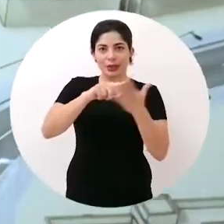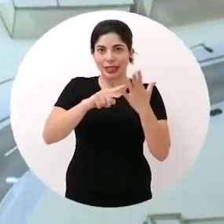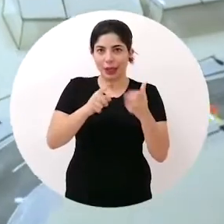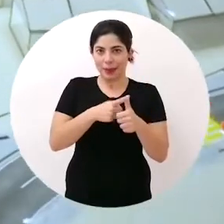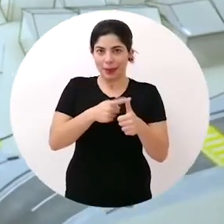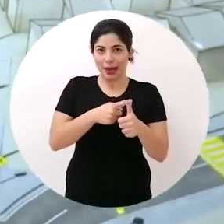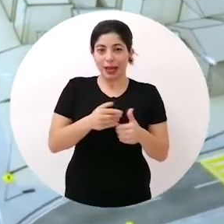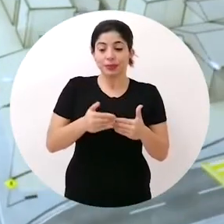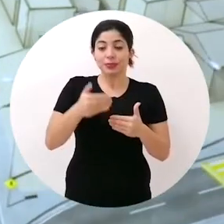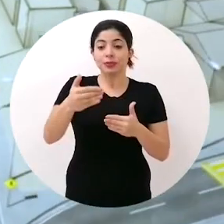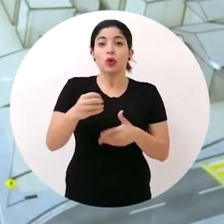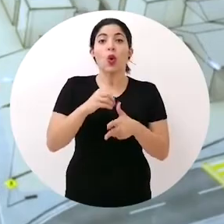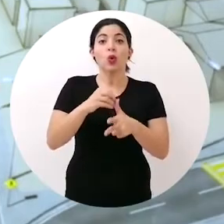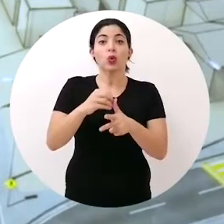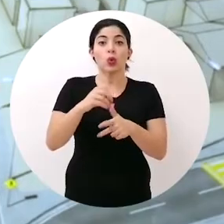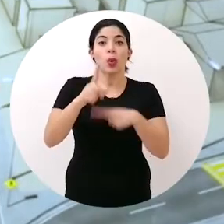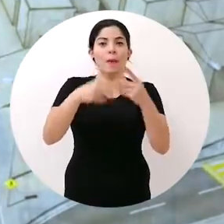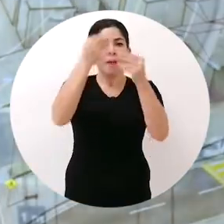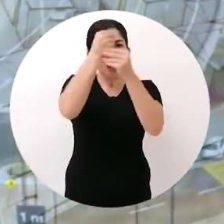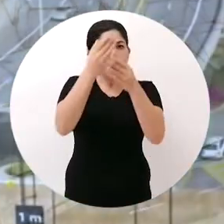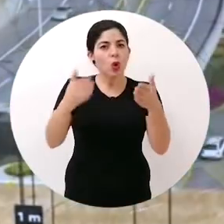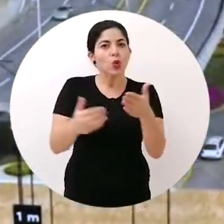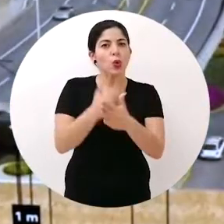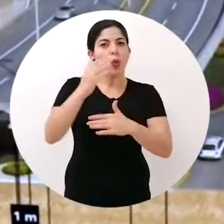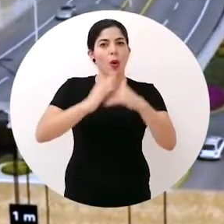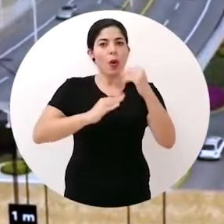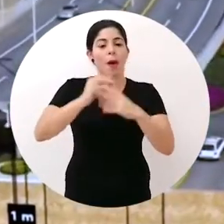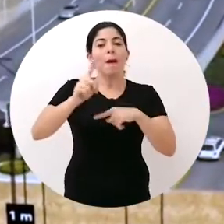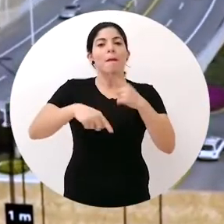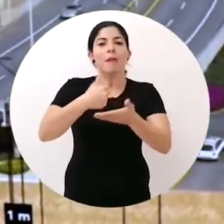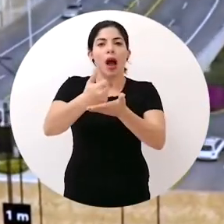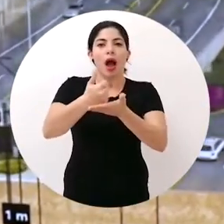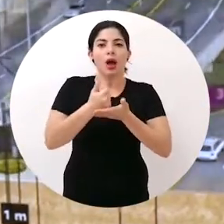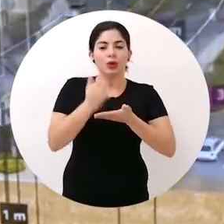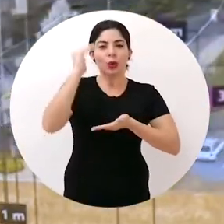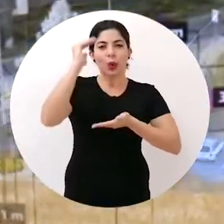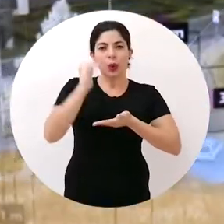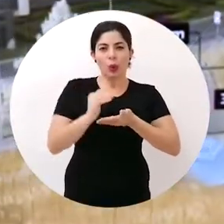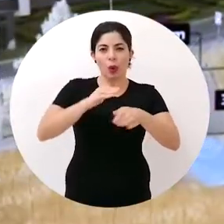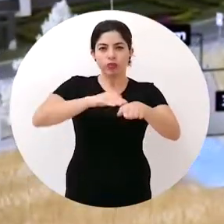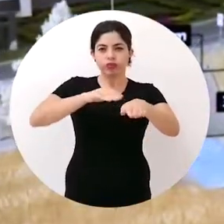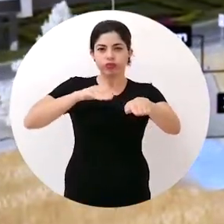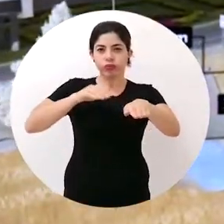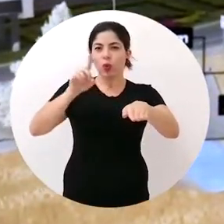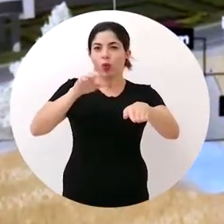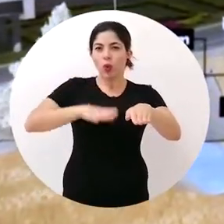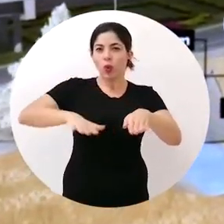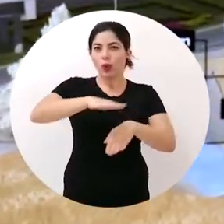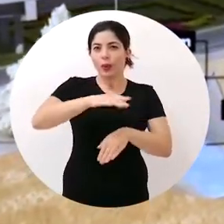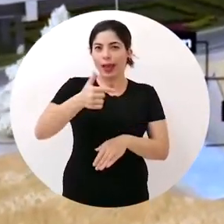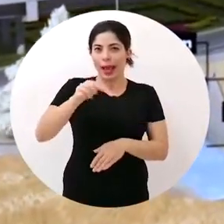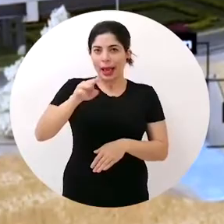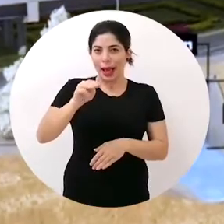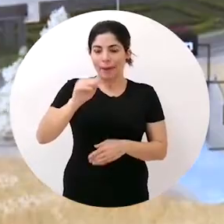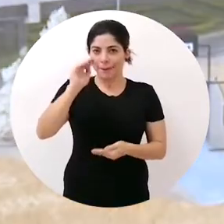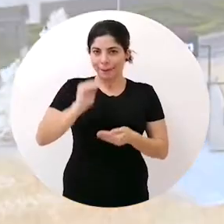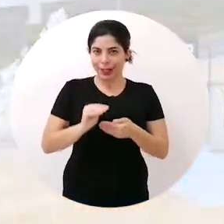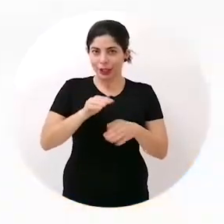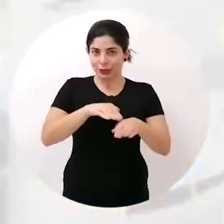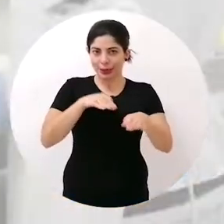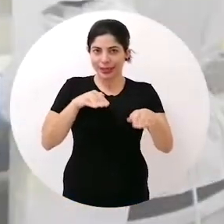En octubre, daremos a conocer nuevas obras que disminuirán las presas en el área metropolitana.